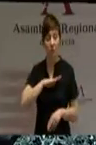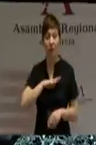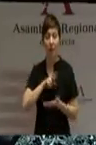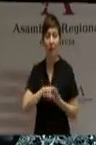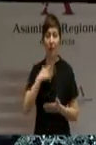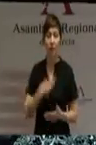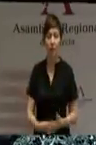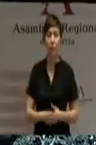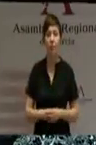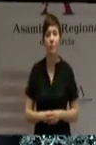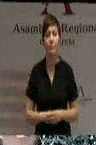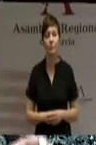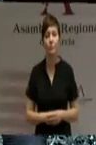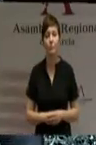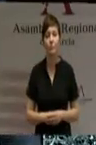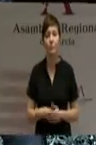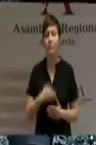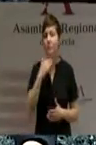Termino, señor presidente,